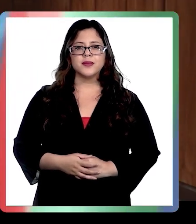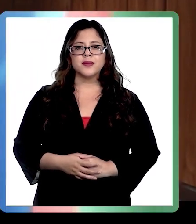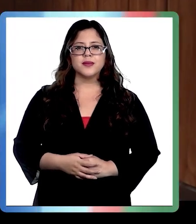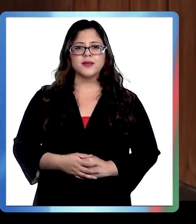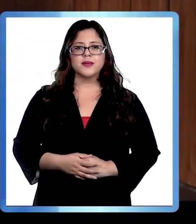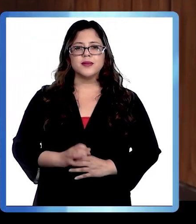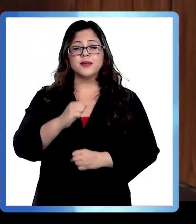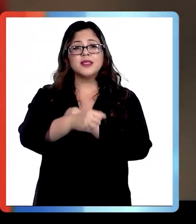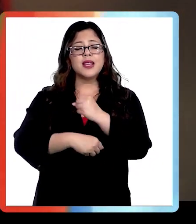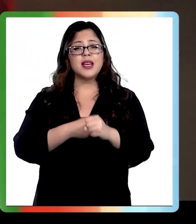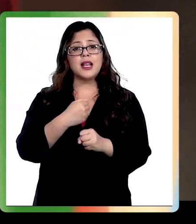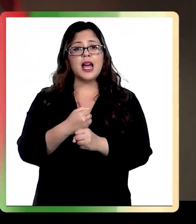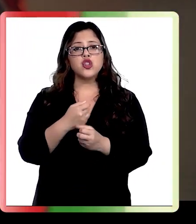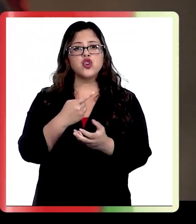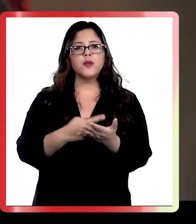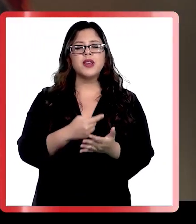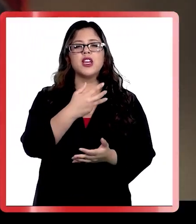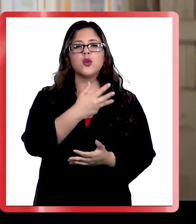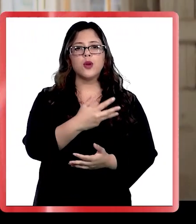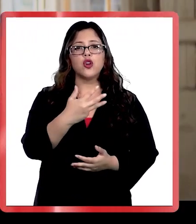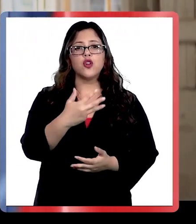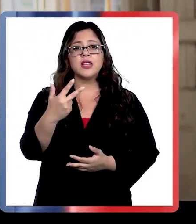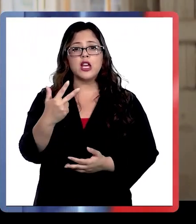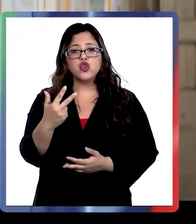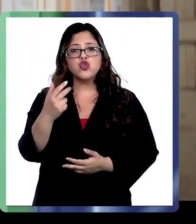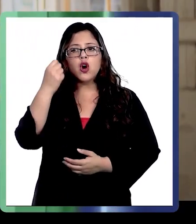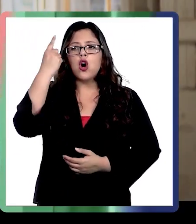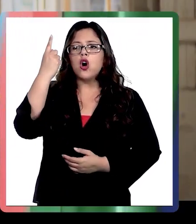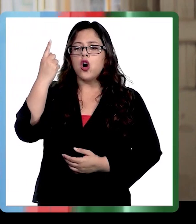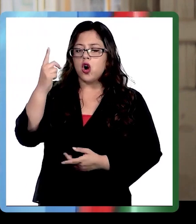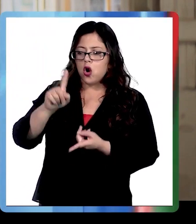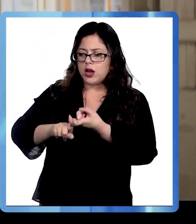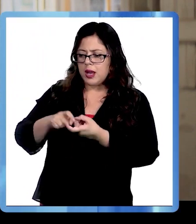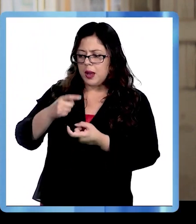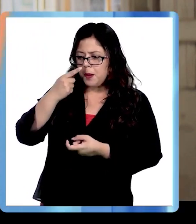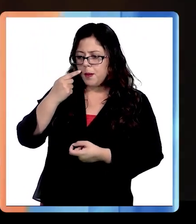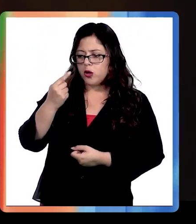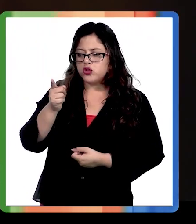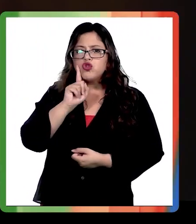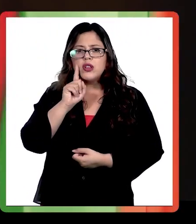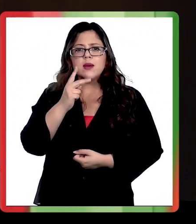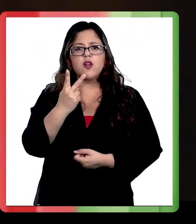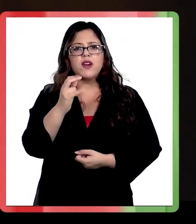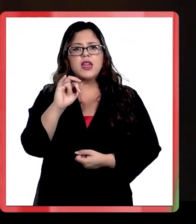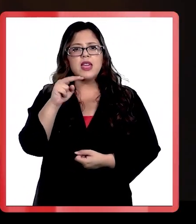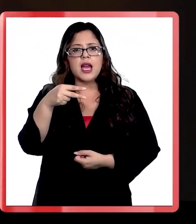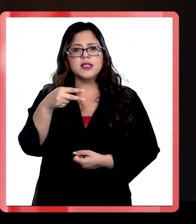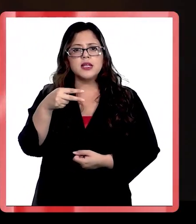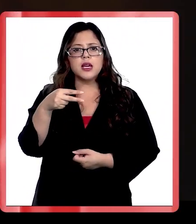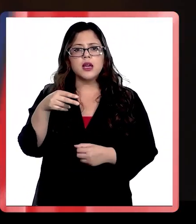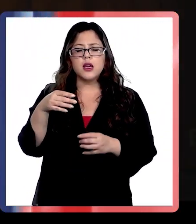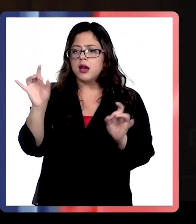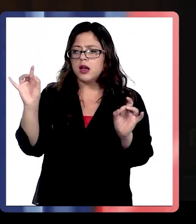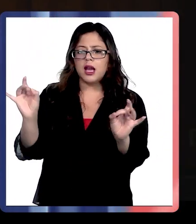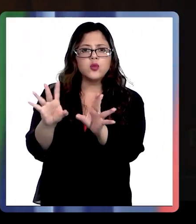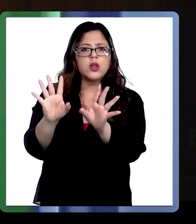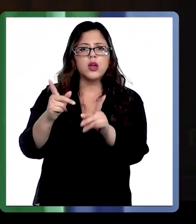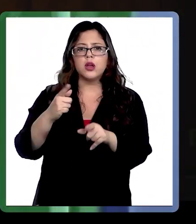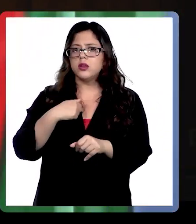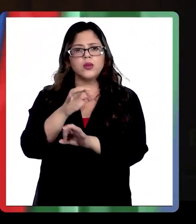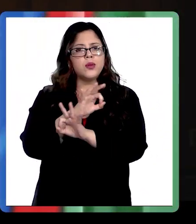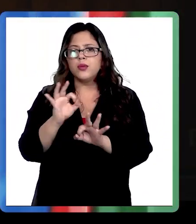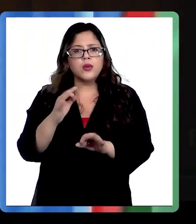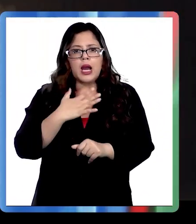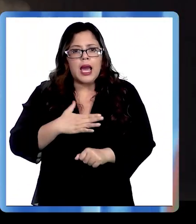En el año 98 nos enteramos con mi marido que vivíamos con VIH. Llegó a mi puerta, yo no lo